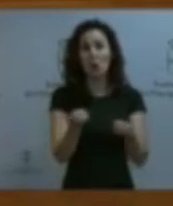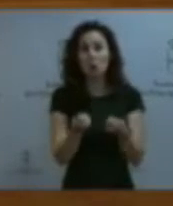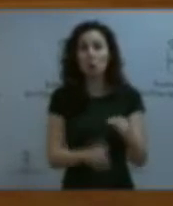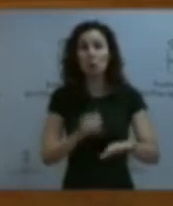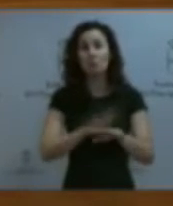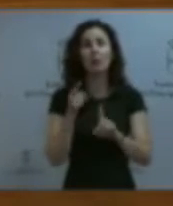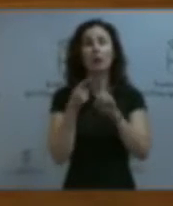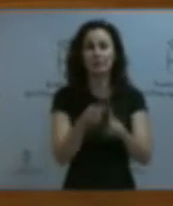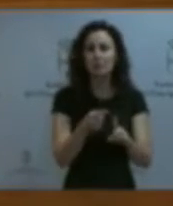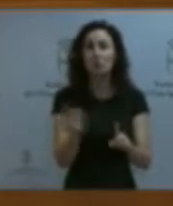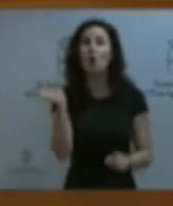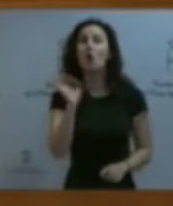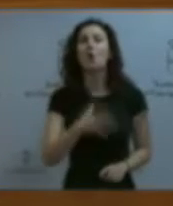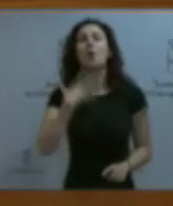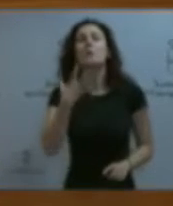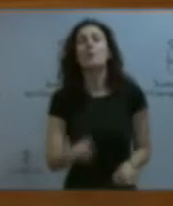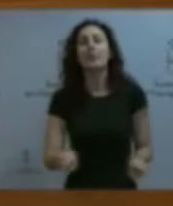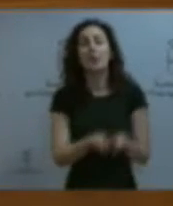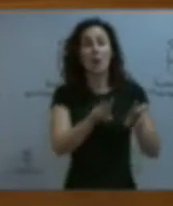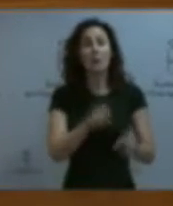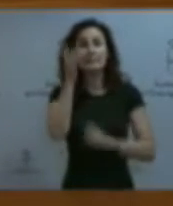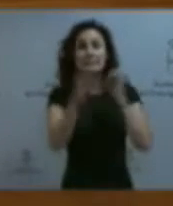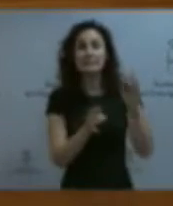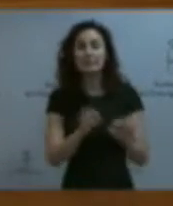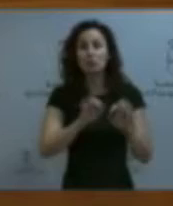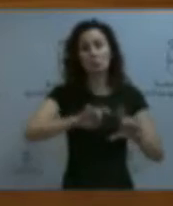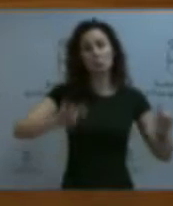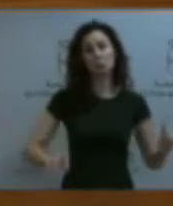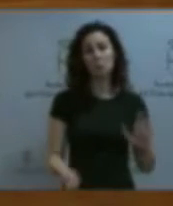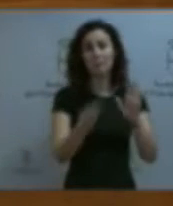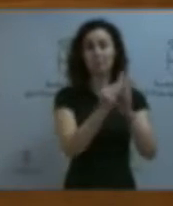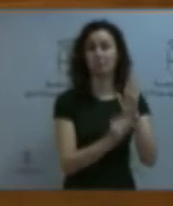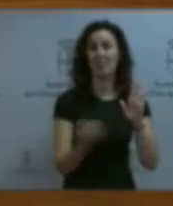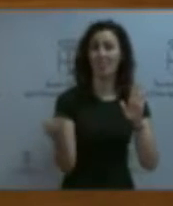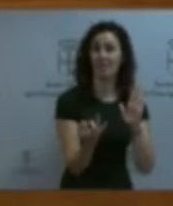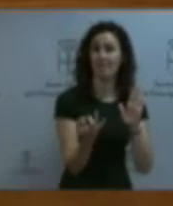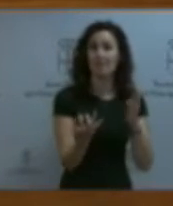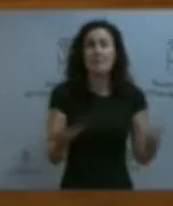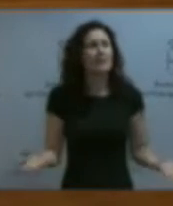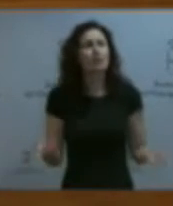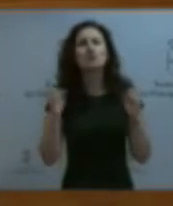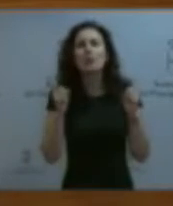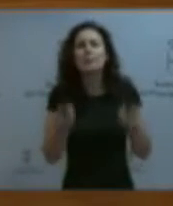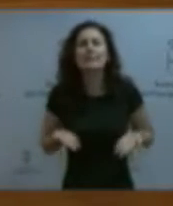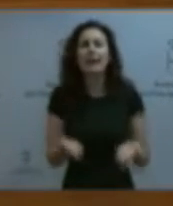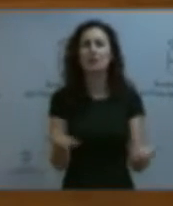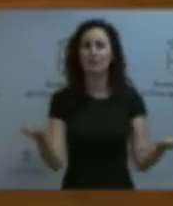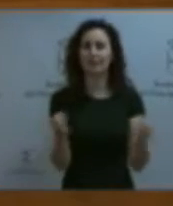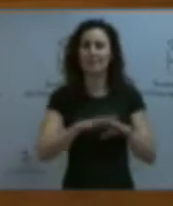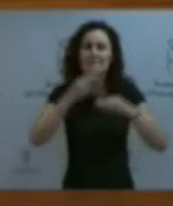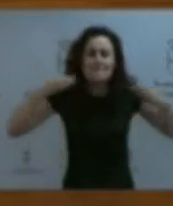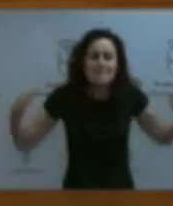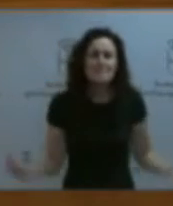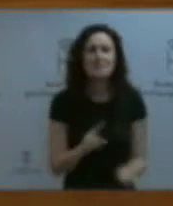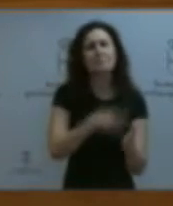objetivos o plantear algunas nuevas actividades estadísticas que se deberían incorporar al listado del Gobierno solamente puede ayudar a hacer mejor este